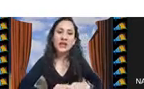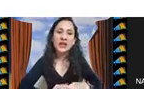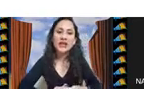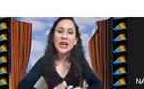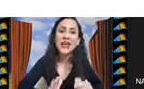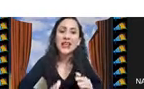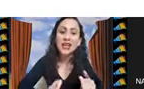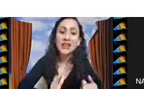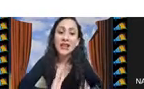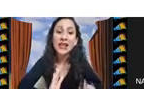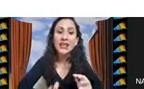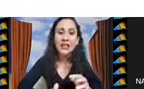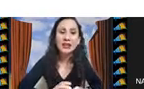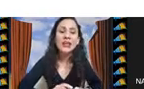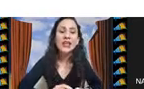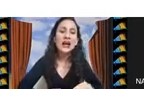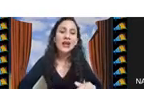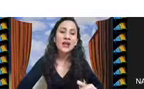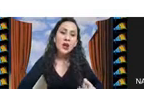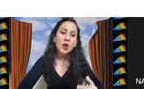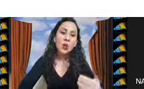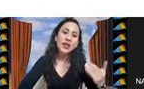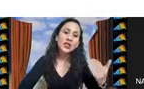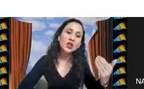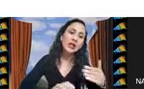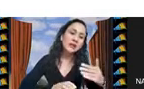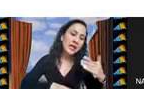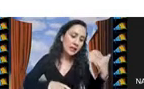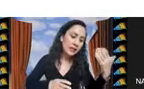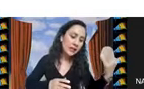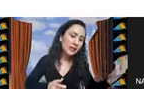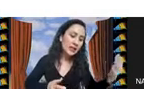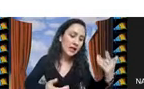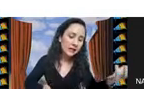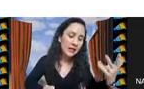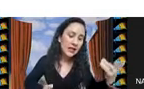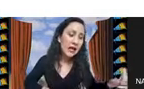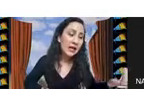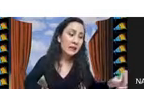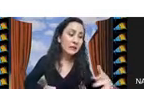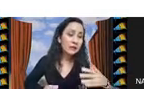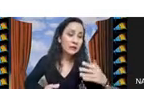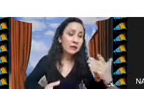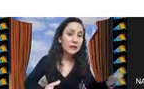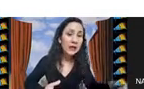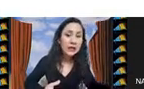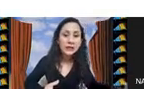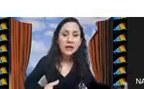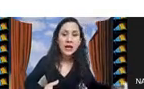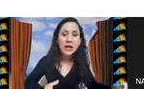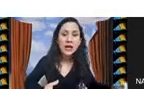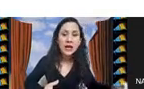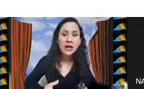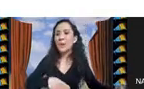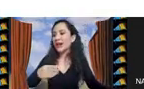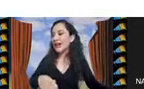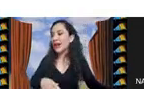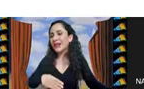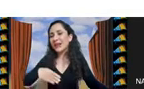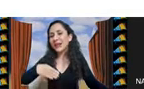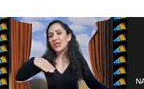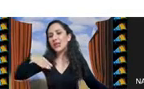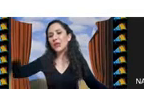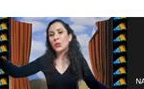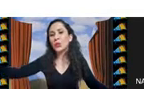pues aquí la idea es tratar de identificar cuáles son las características de las instancias que